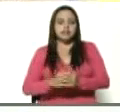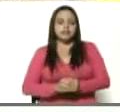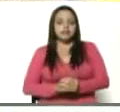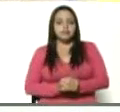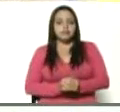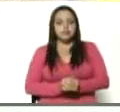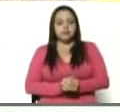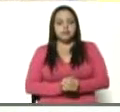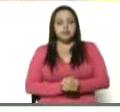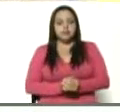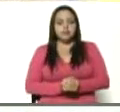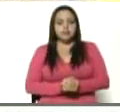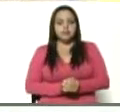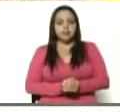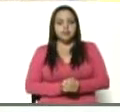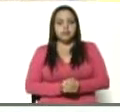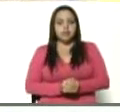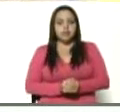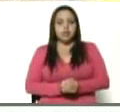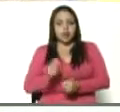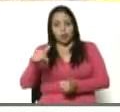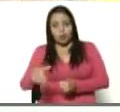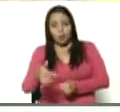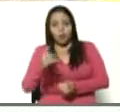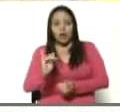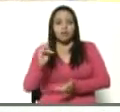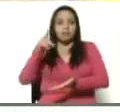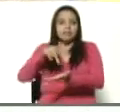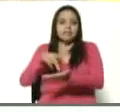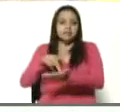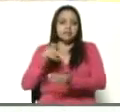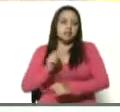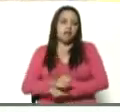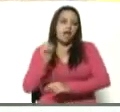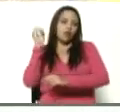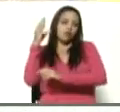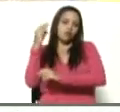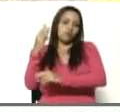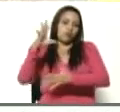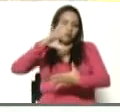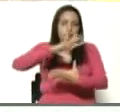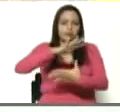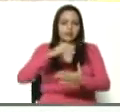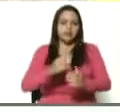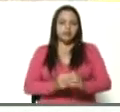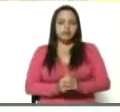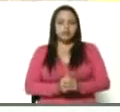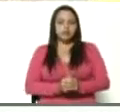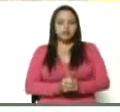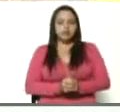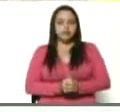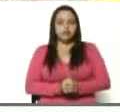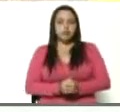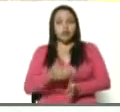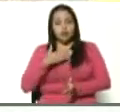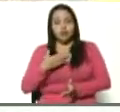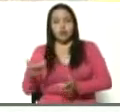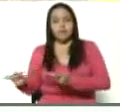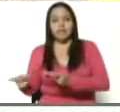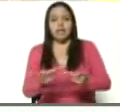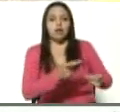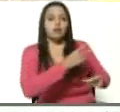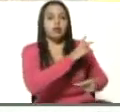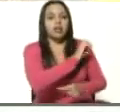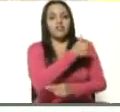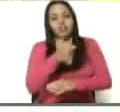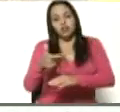Estuvo una intervención hoy en la cumbre iberoamericana. Fui invitado como jefe de Estado y